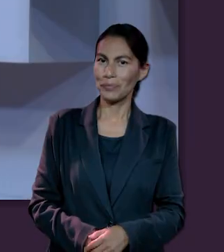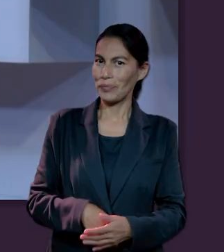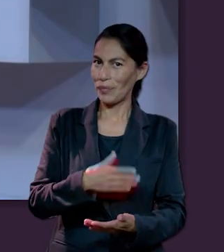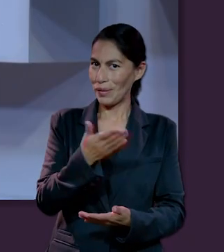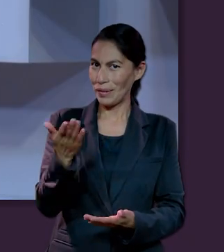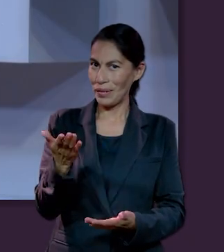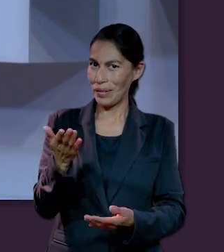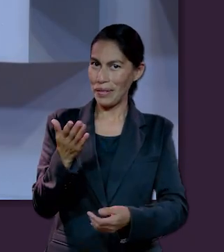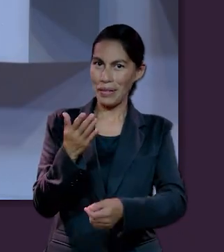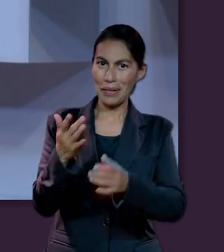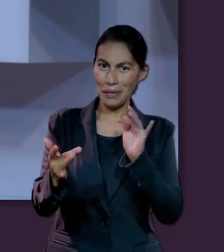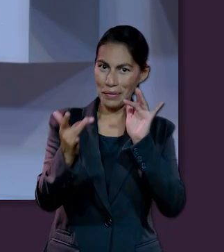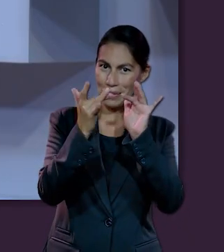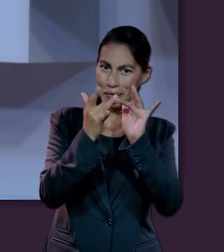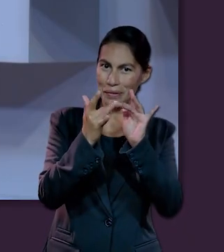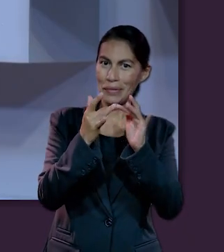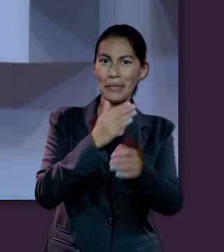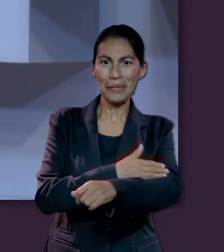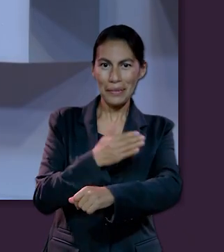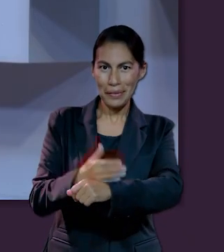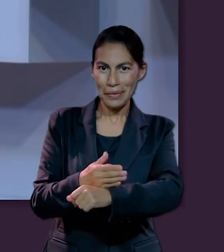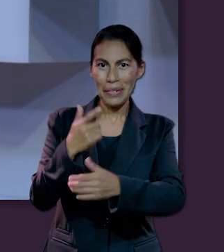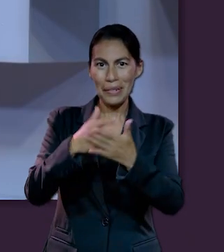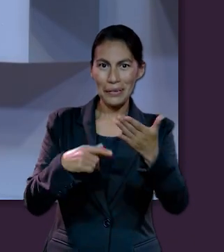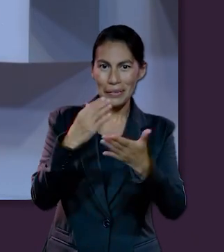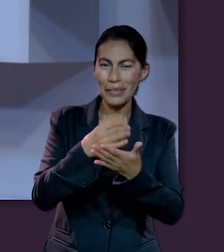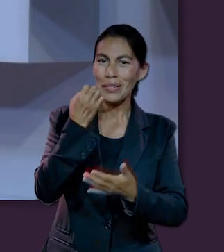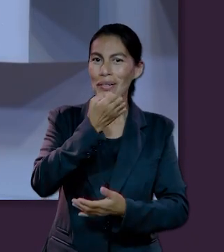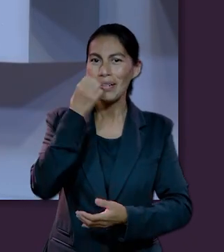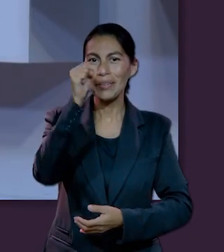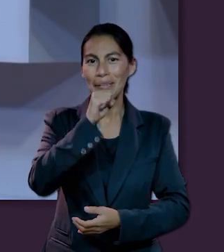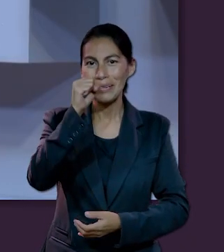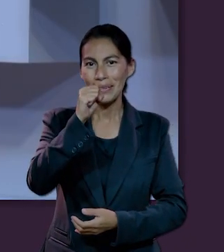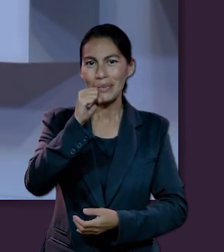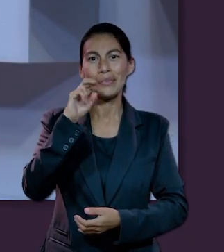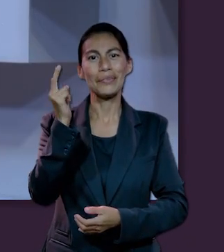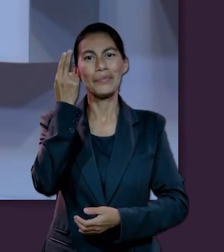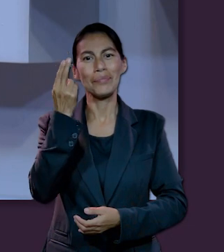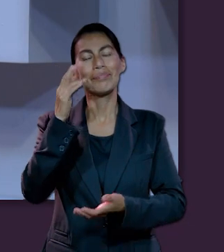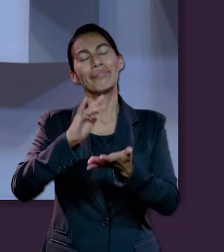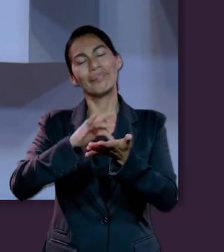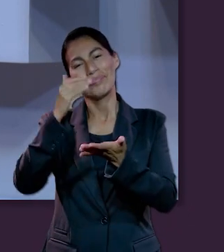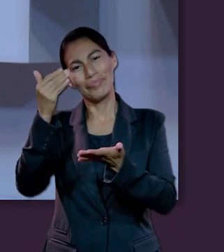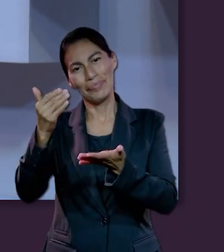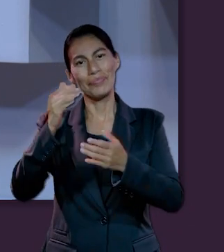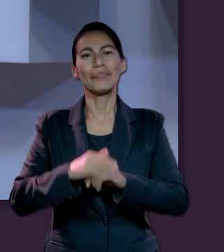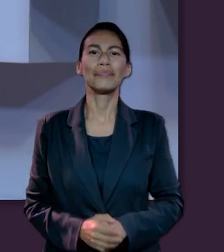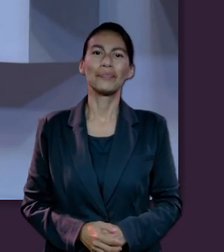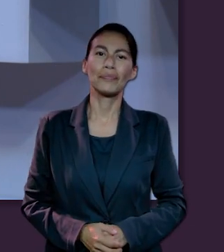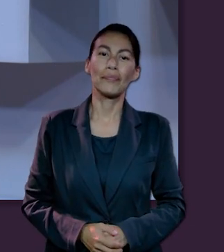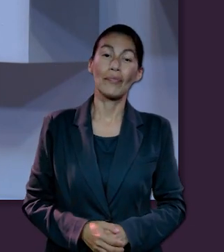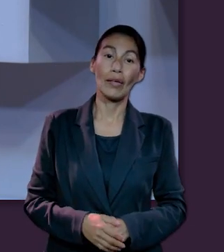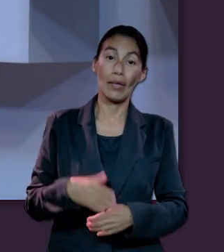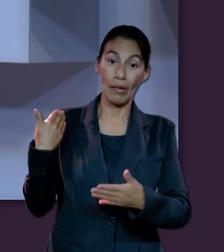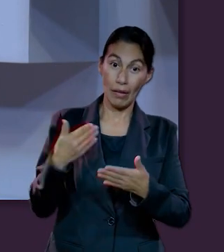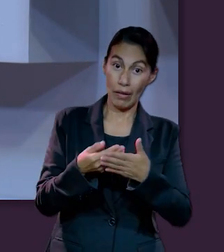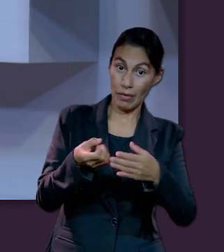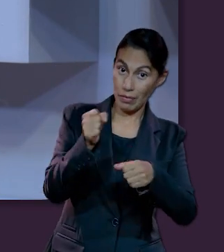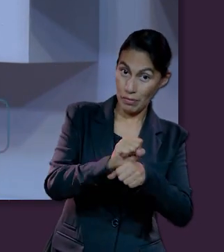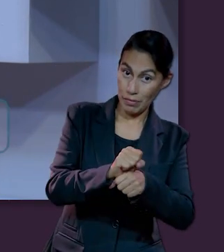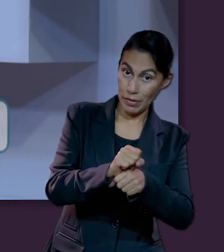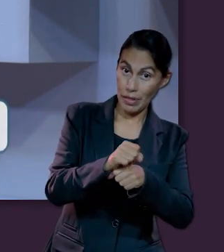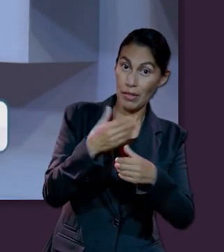Muchas gracias por acompañarnos una vez más en la lección de Escuela Sabática Universitaria. Esta semana